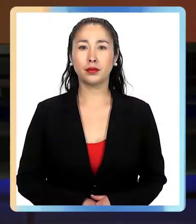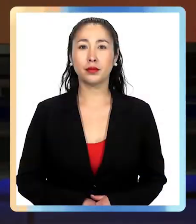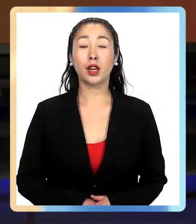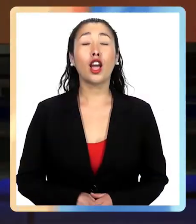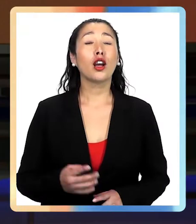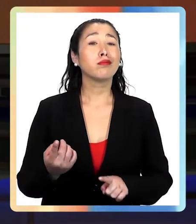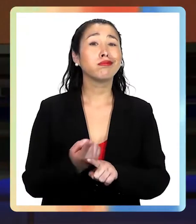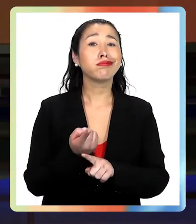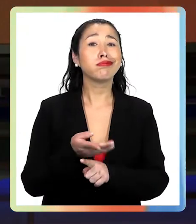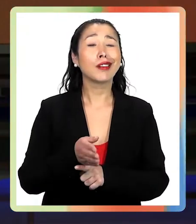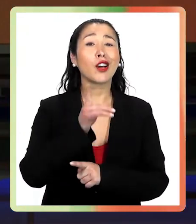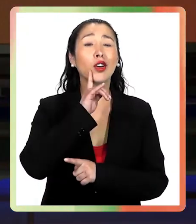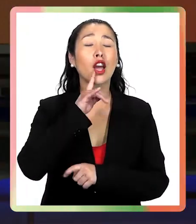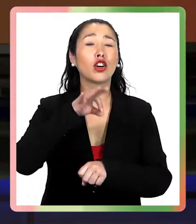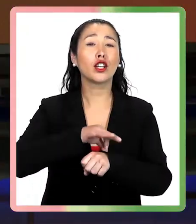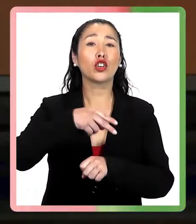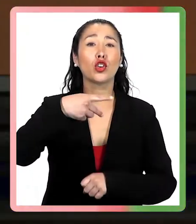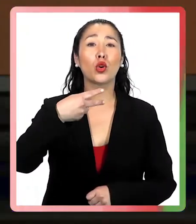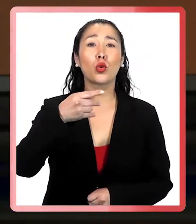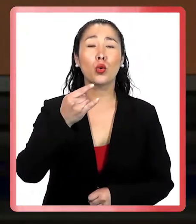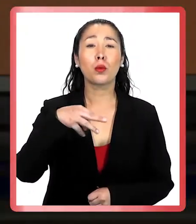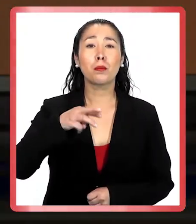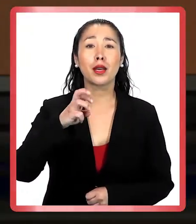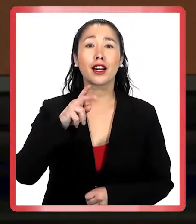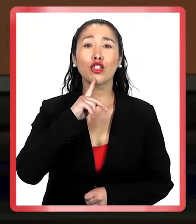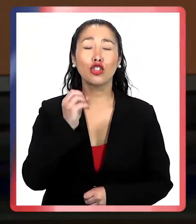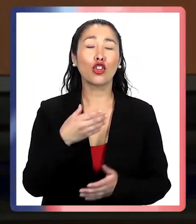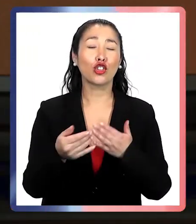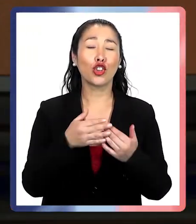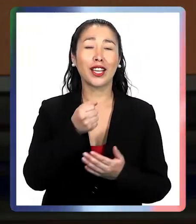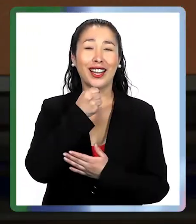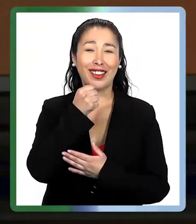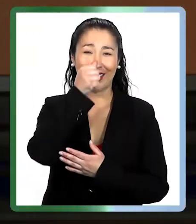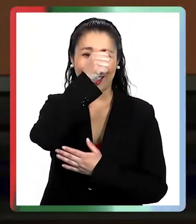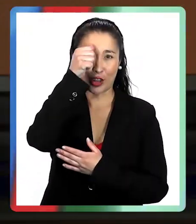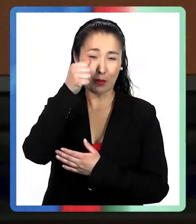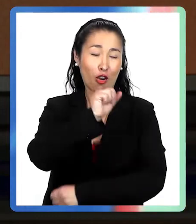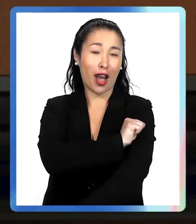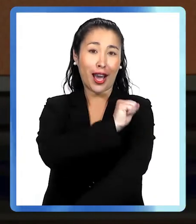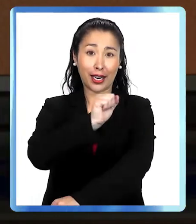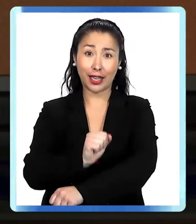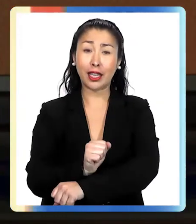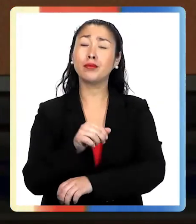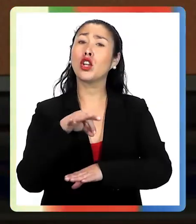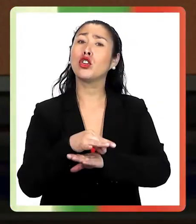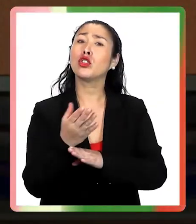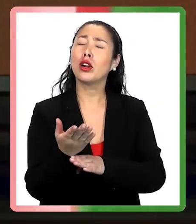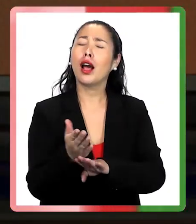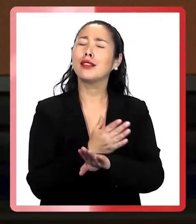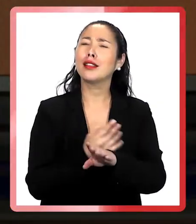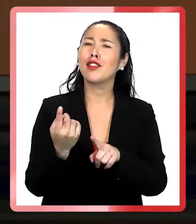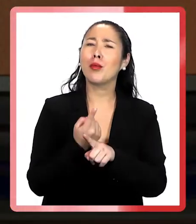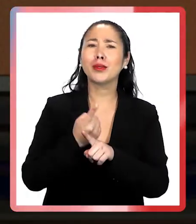Y seguimos conversando con el doctor Humberto Soriano, aquí en la entrevista del domingo a través de Arcatel. Doctor, estábamos viendo